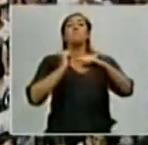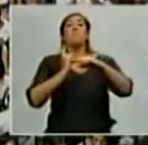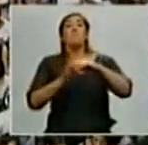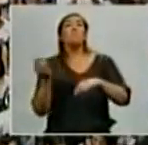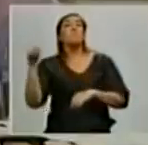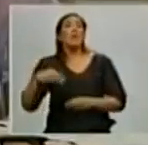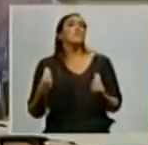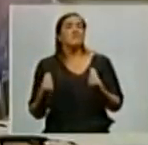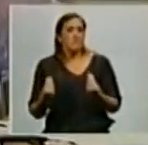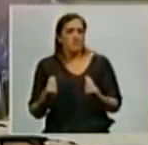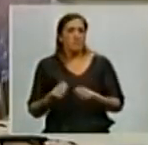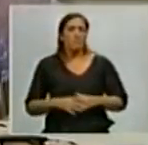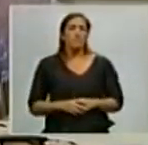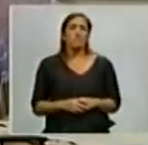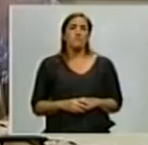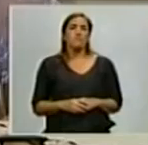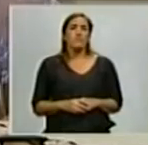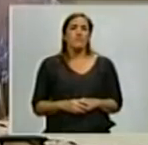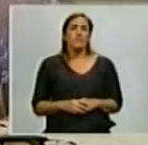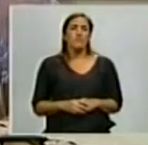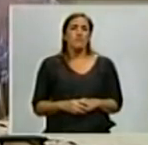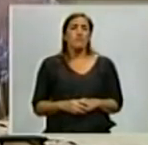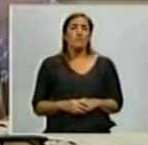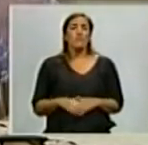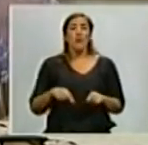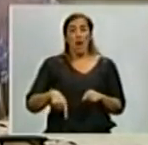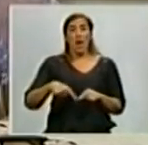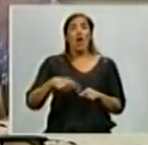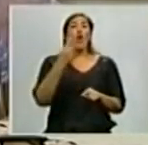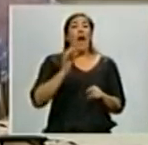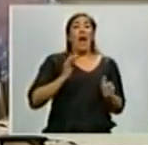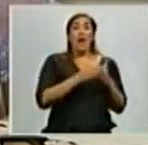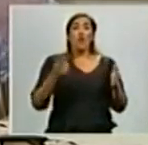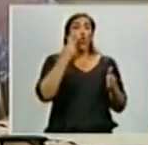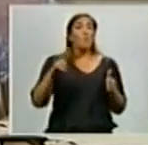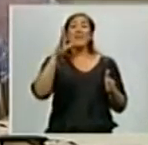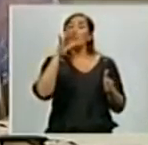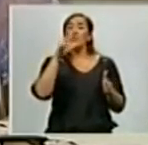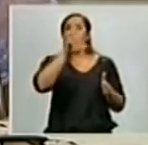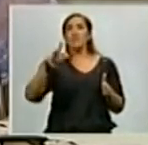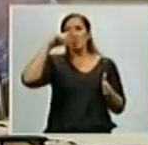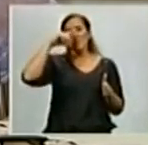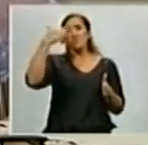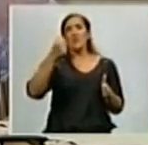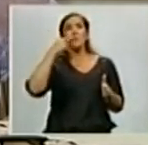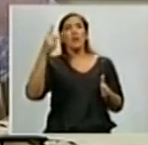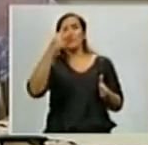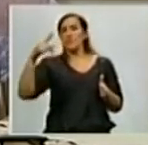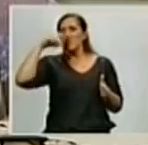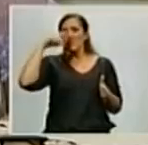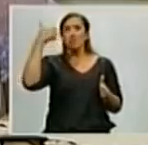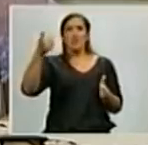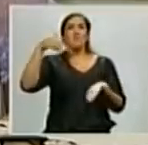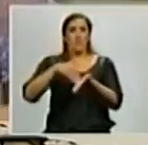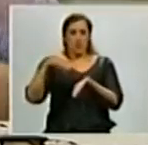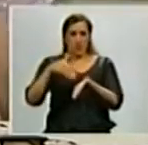sumando para todo el año 2014, 376.276 millones